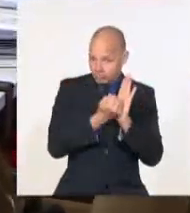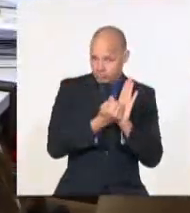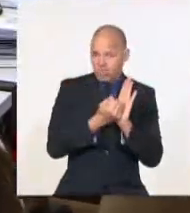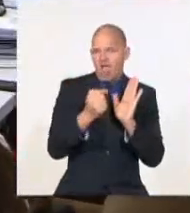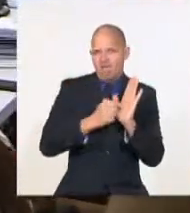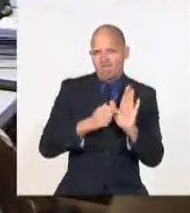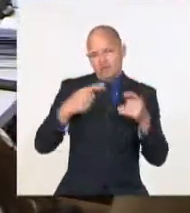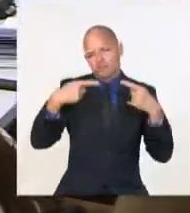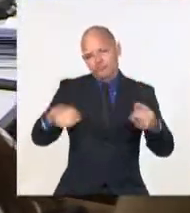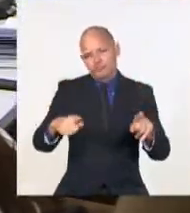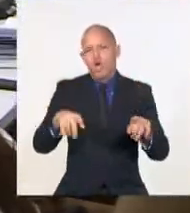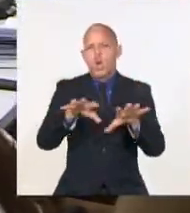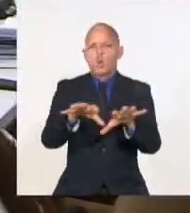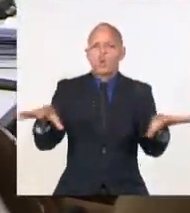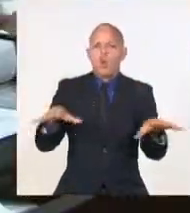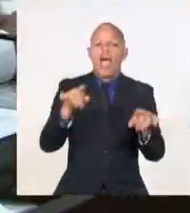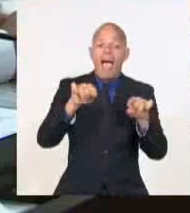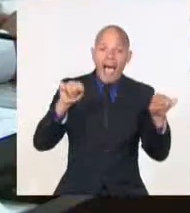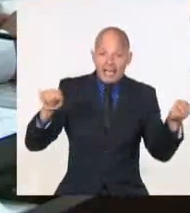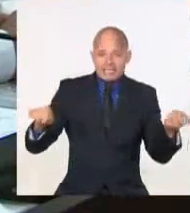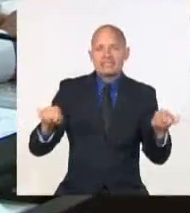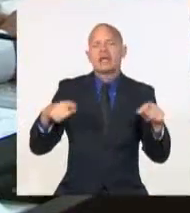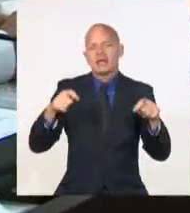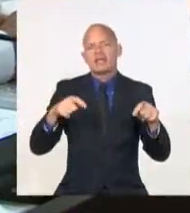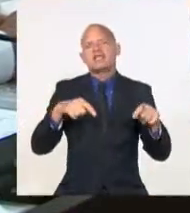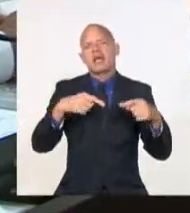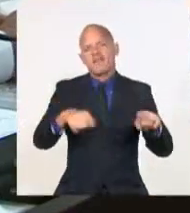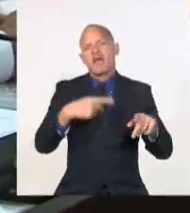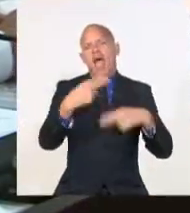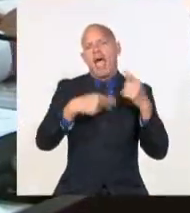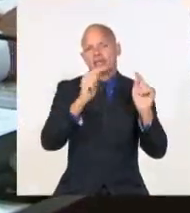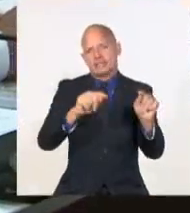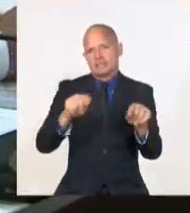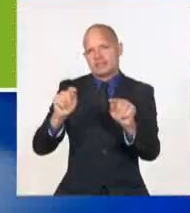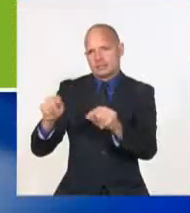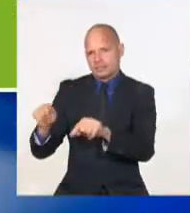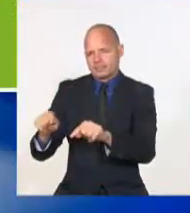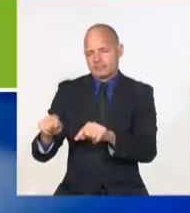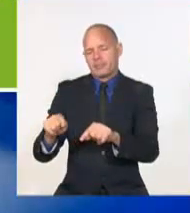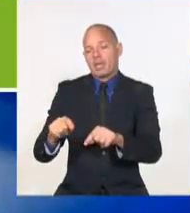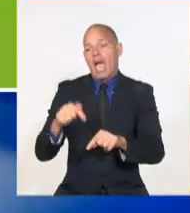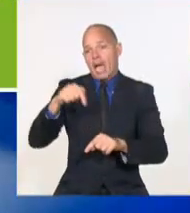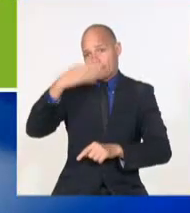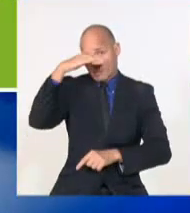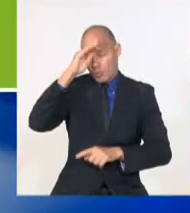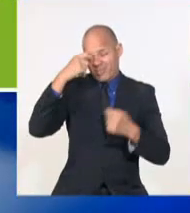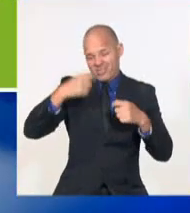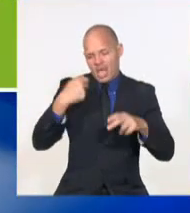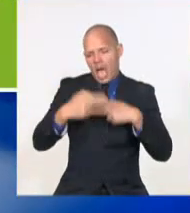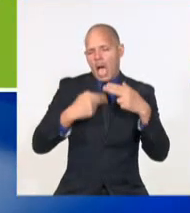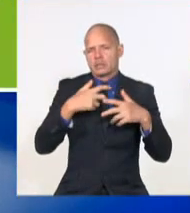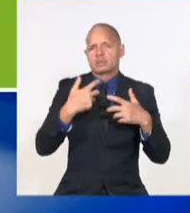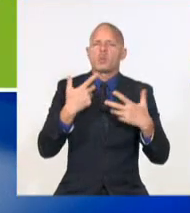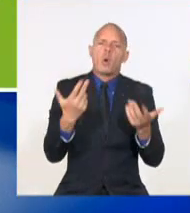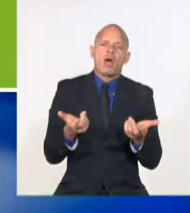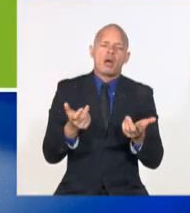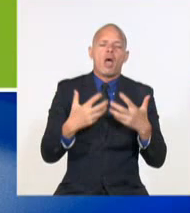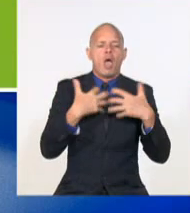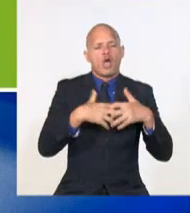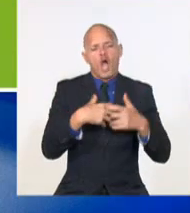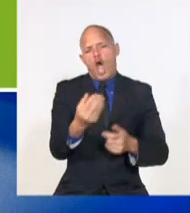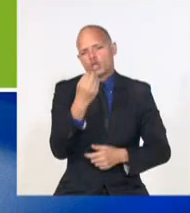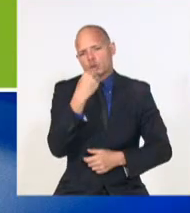donde se soluciona sentenció. Tenemos que producir nuestros propios alimentos con una cultura de productores más que de